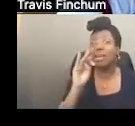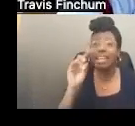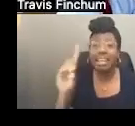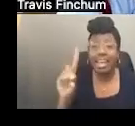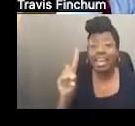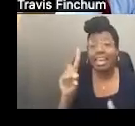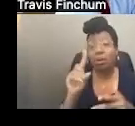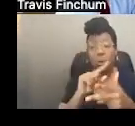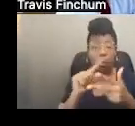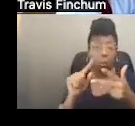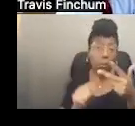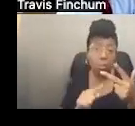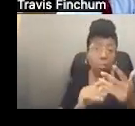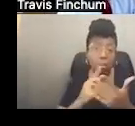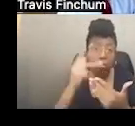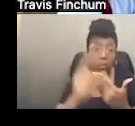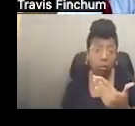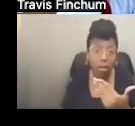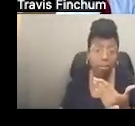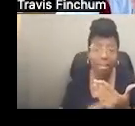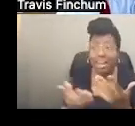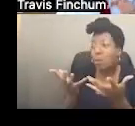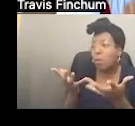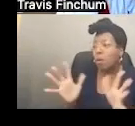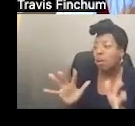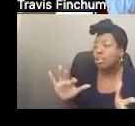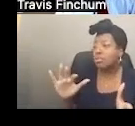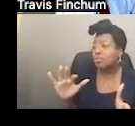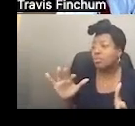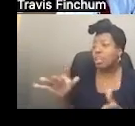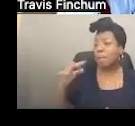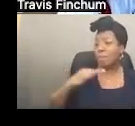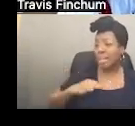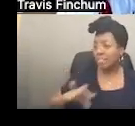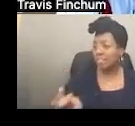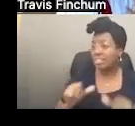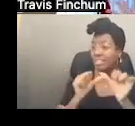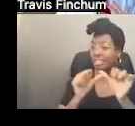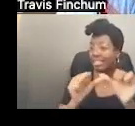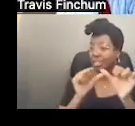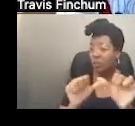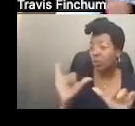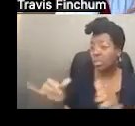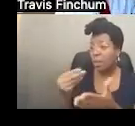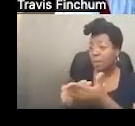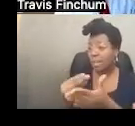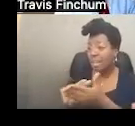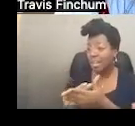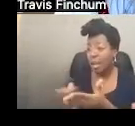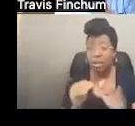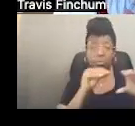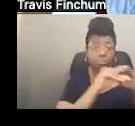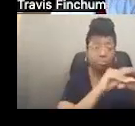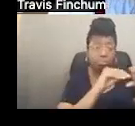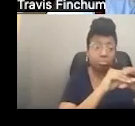o tienen Medicaid, uno de esos programas. Y no quiero arruinar el beneficio. Entonces, pongo el dinero en un fideicomiso.